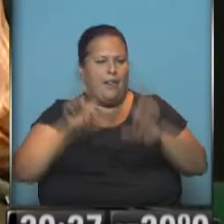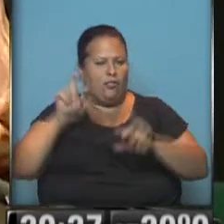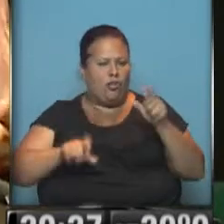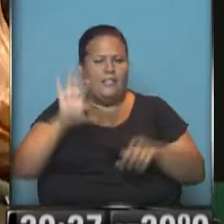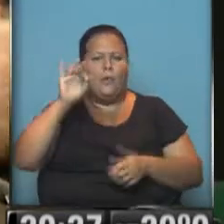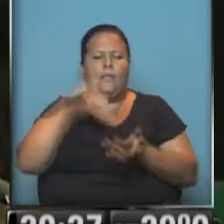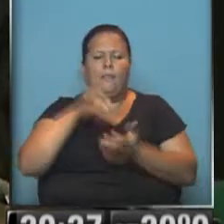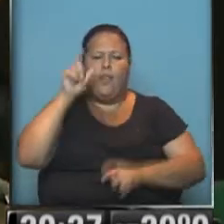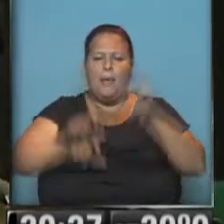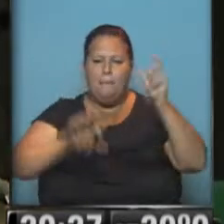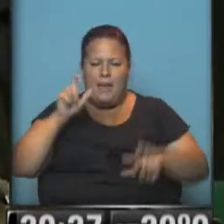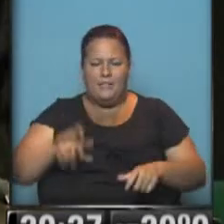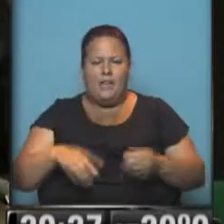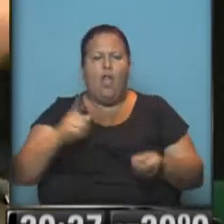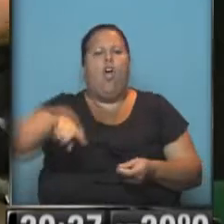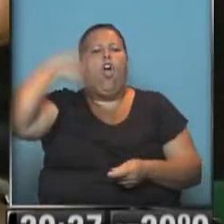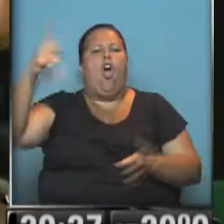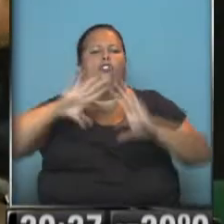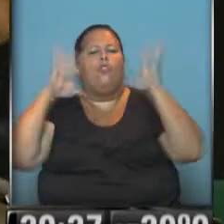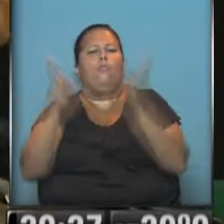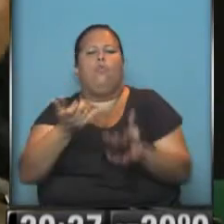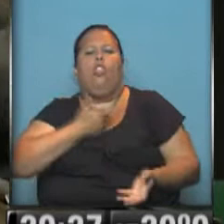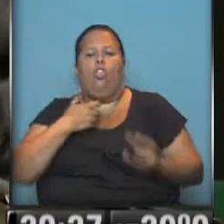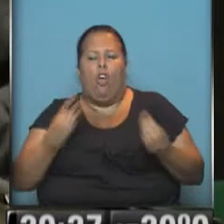50 millones de personas. ¿En qué otro lugar del mundo?